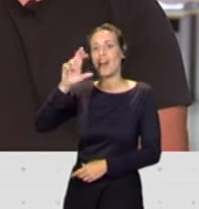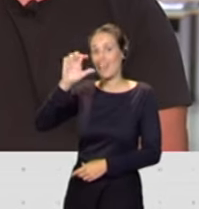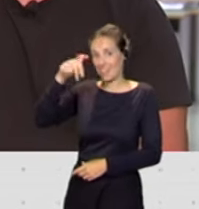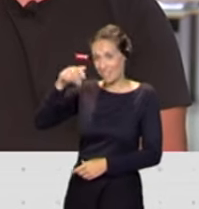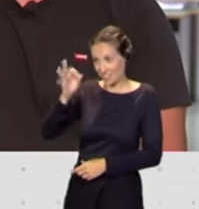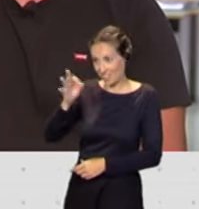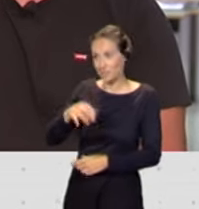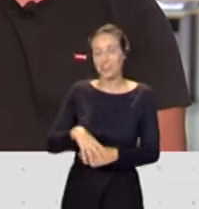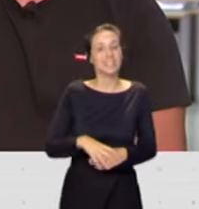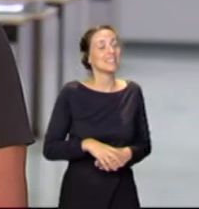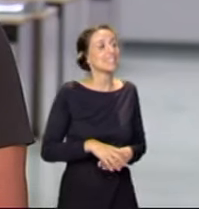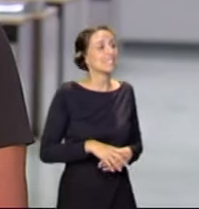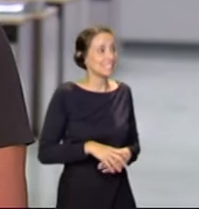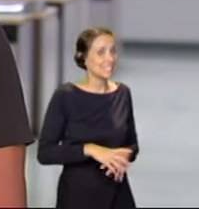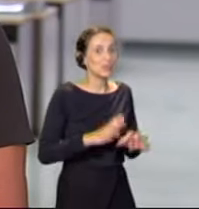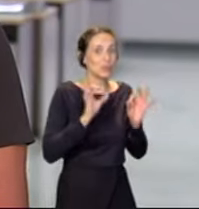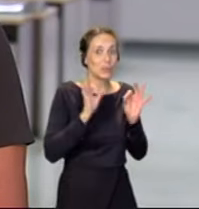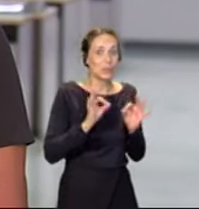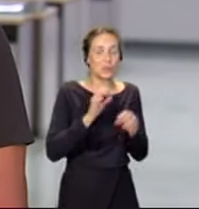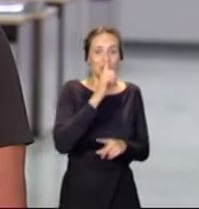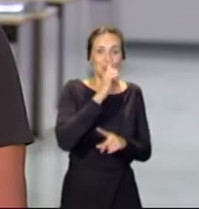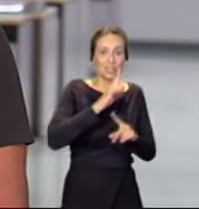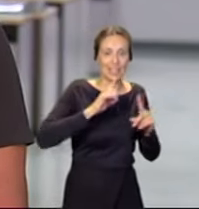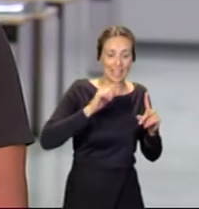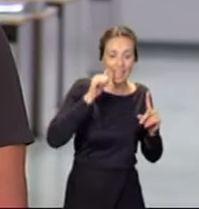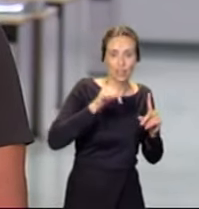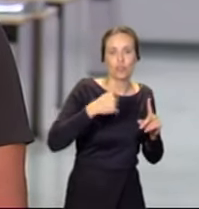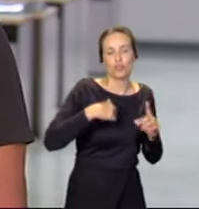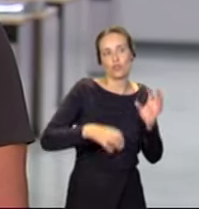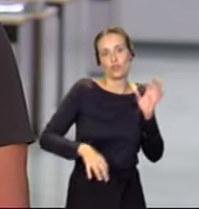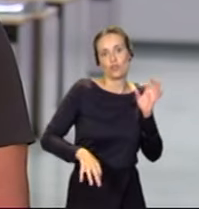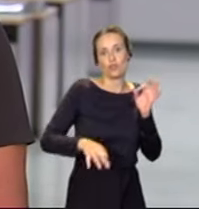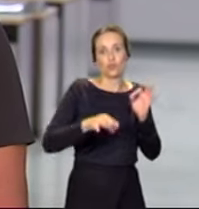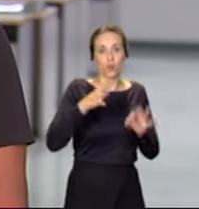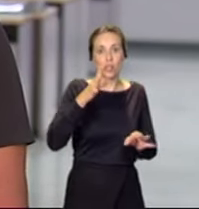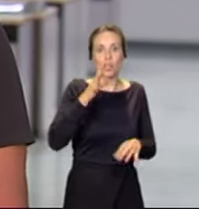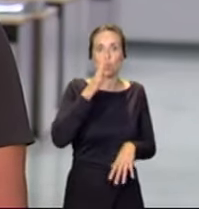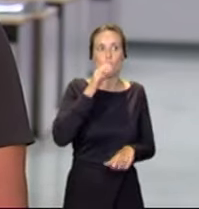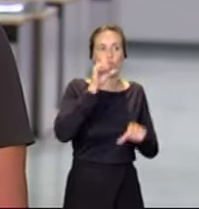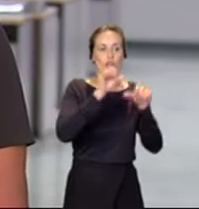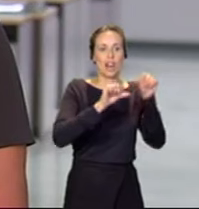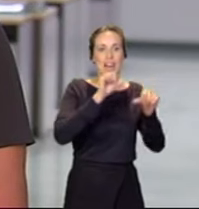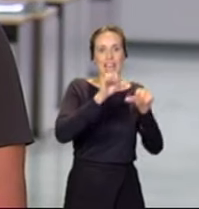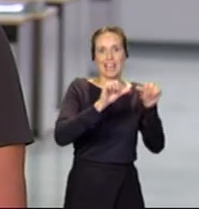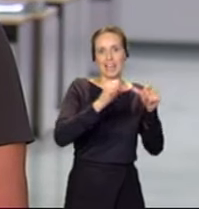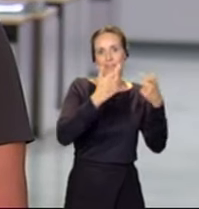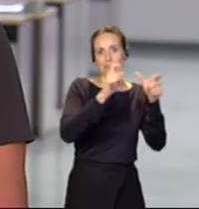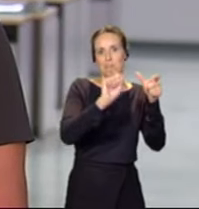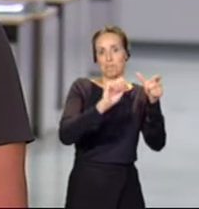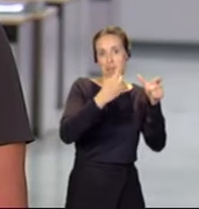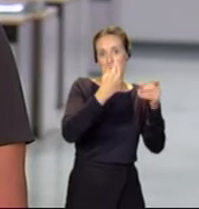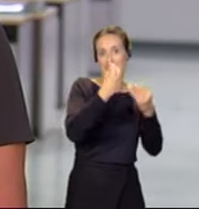Sí, la verdad es que este año he tenido la suerte de volver otra vez a la liga de Gran Canaria, de primera, y bueno,